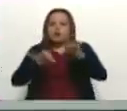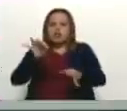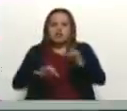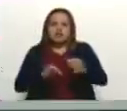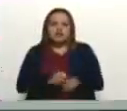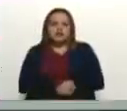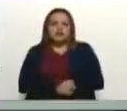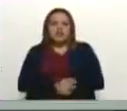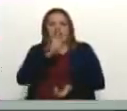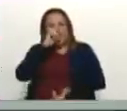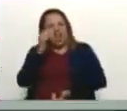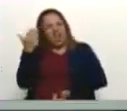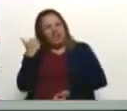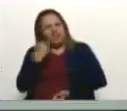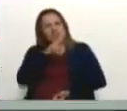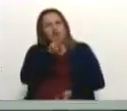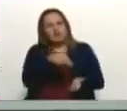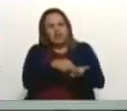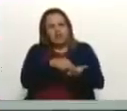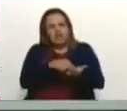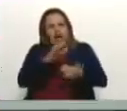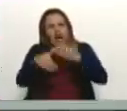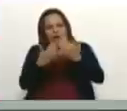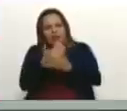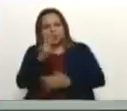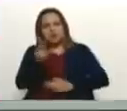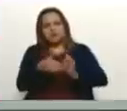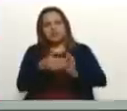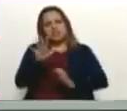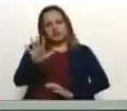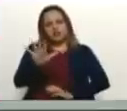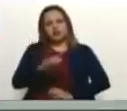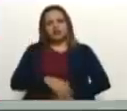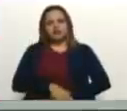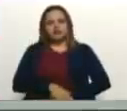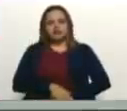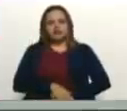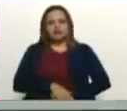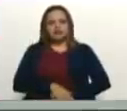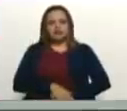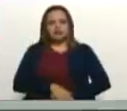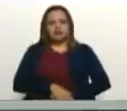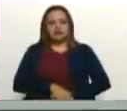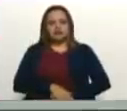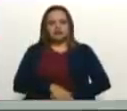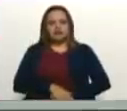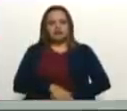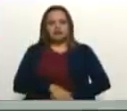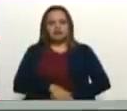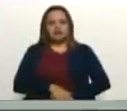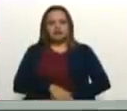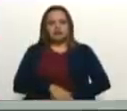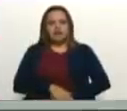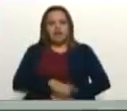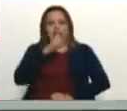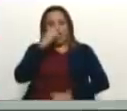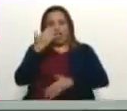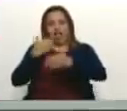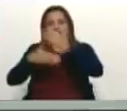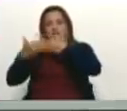entre los años 2000-2005, hace cinco siglos atrás, en el Juratsi Par